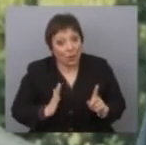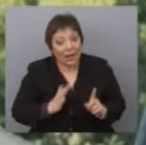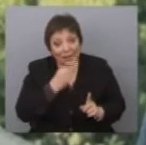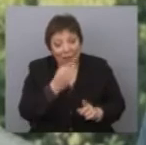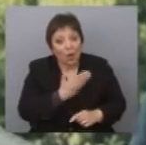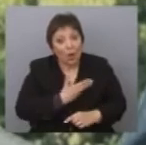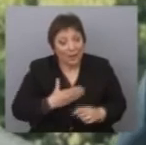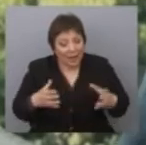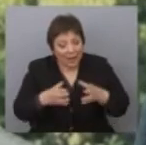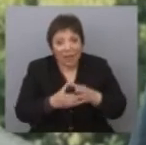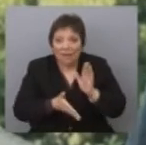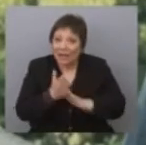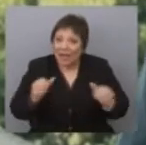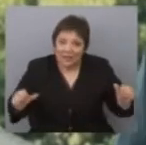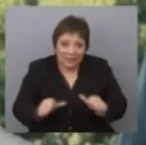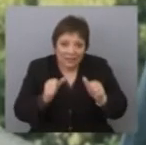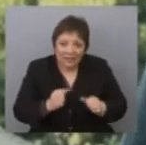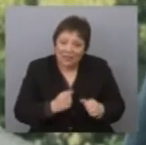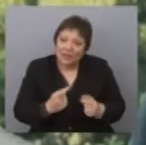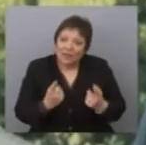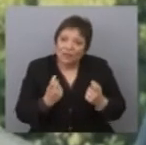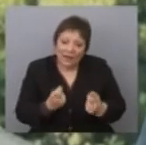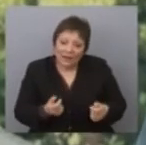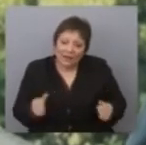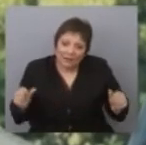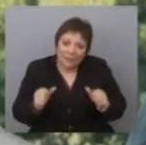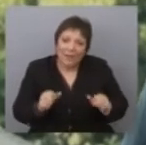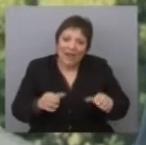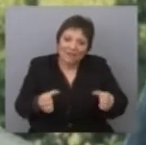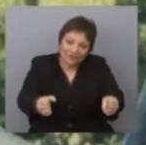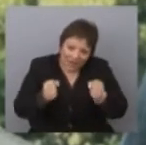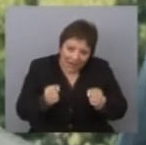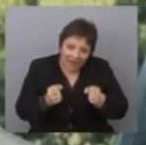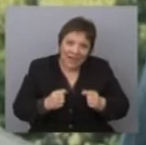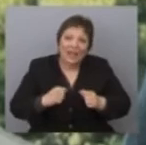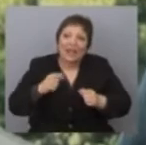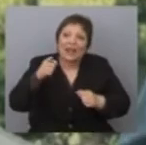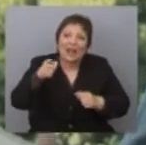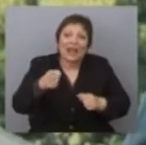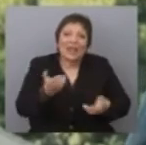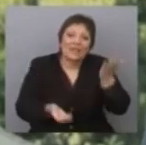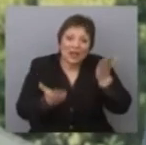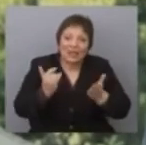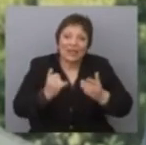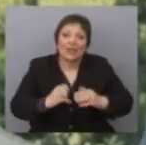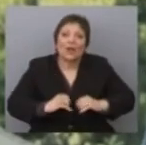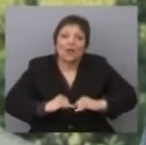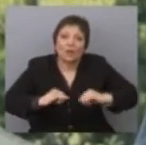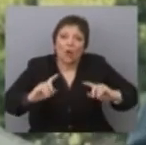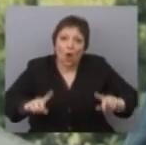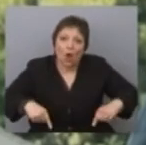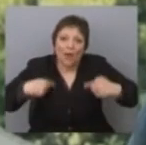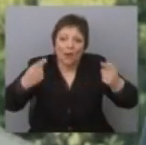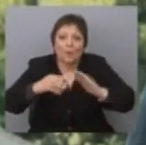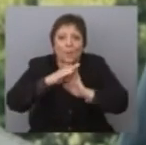Rousseff y su gobierno deberán hacer ahora un sobreesfuerzo para contener la inflación y relanzar el crecimiento, si es que quieren mantener el amplio